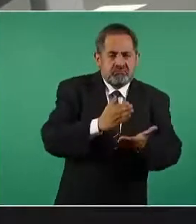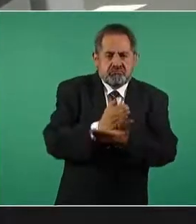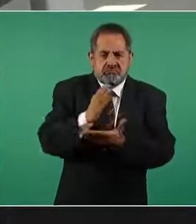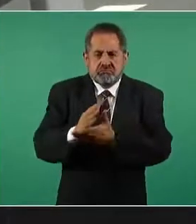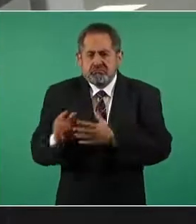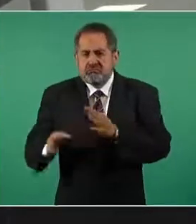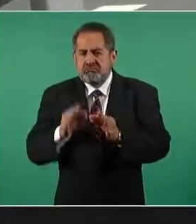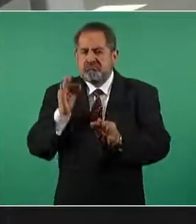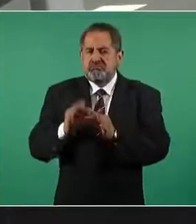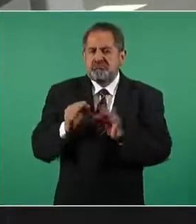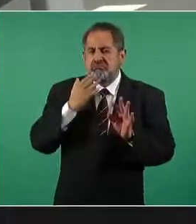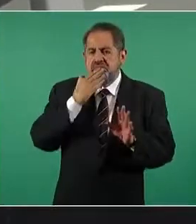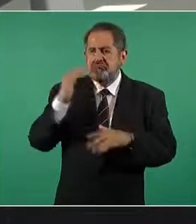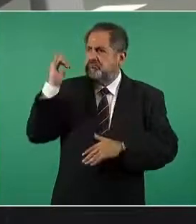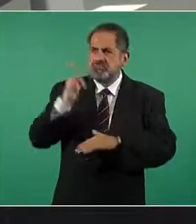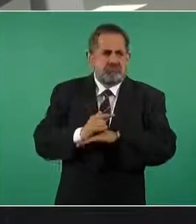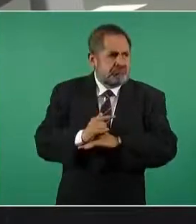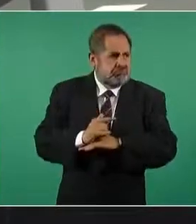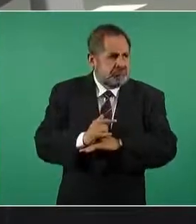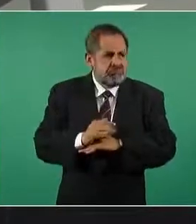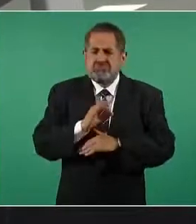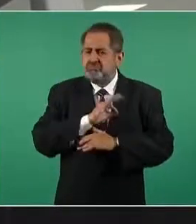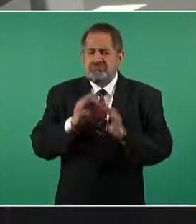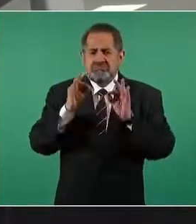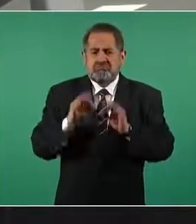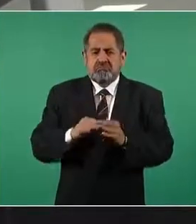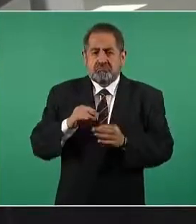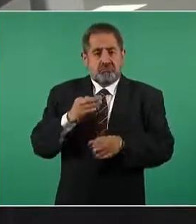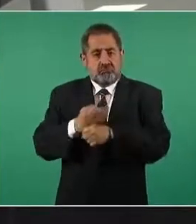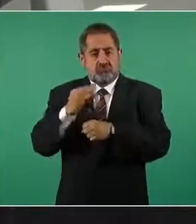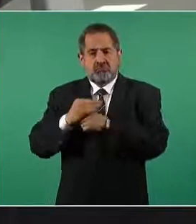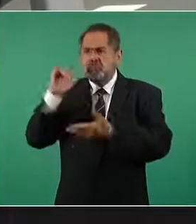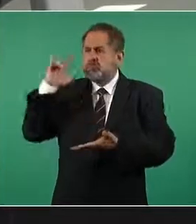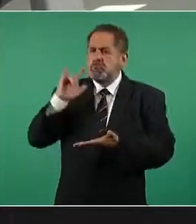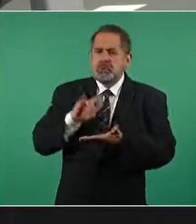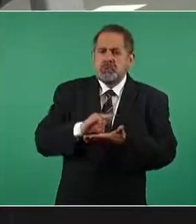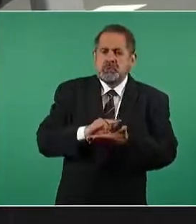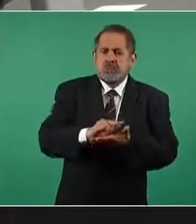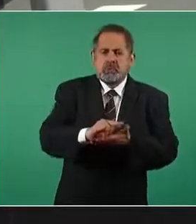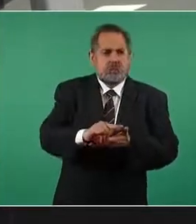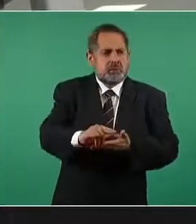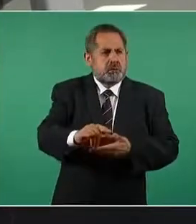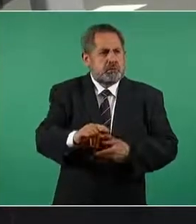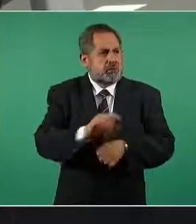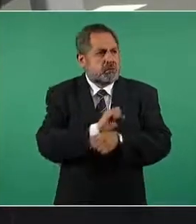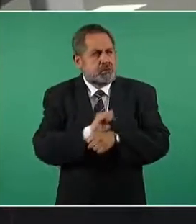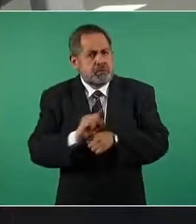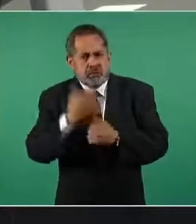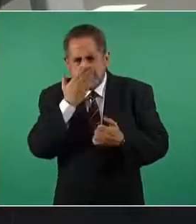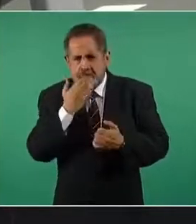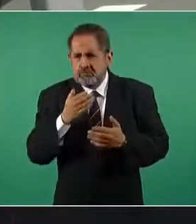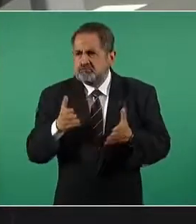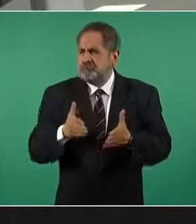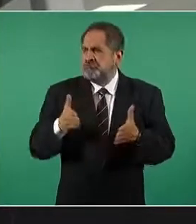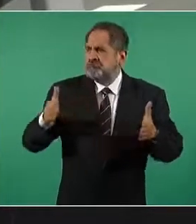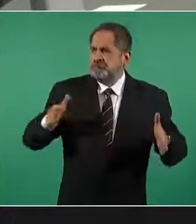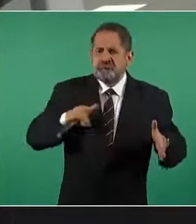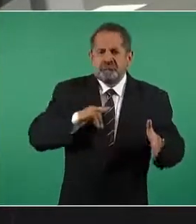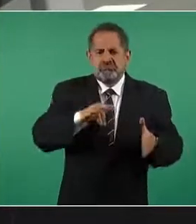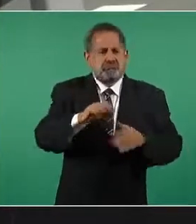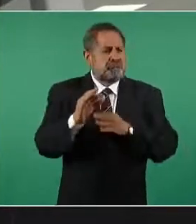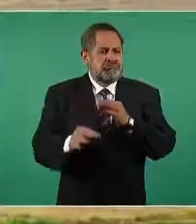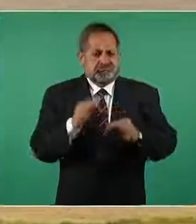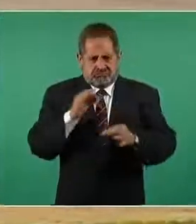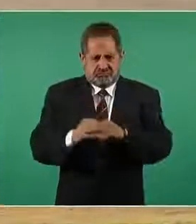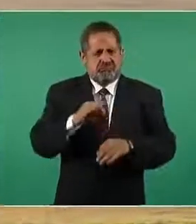grado para poder aterrizar y el aterrizaje fue un aterrizaje suave creo que la pista tiene el tamaño suficiente y el tamaño correcto